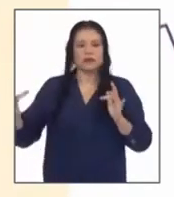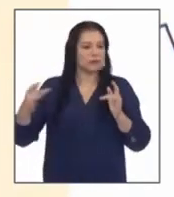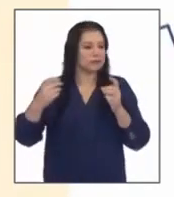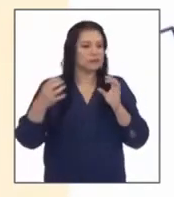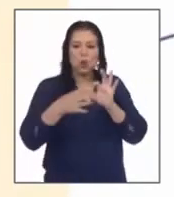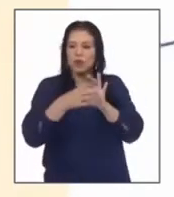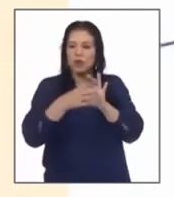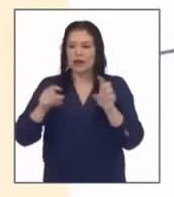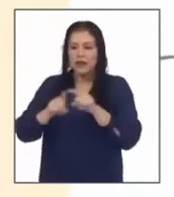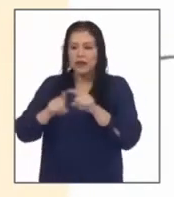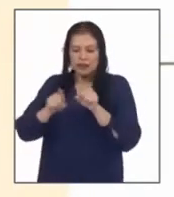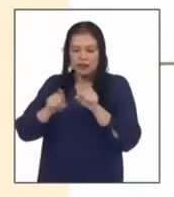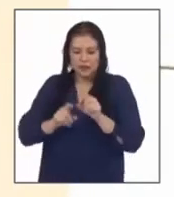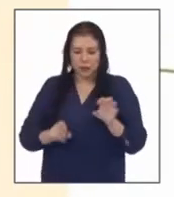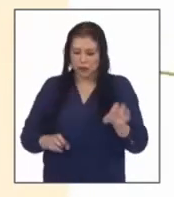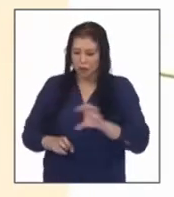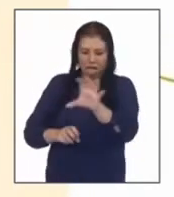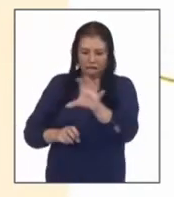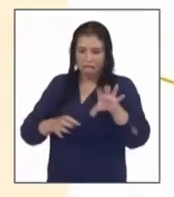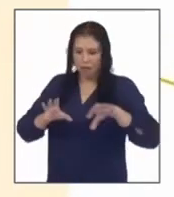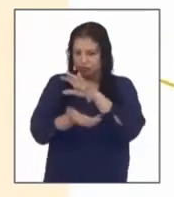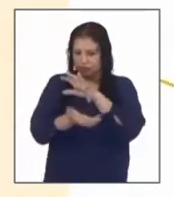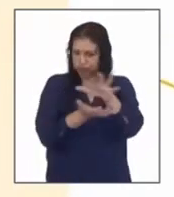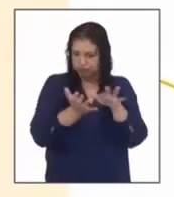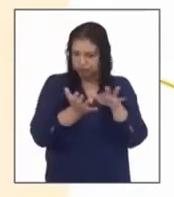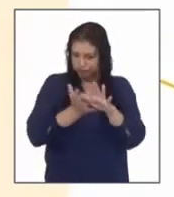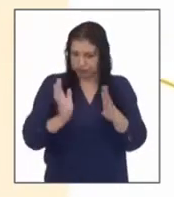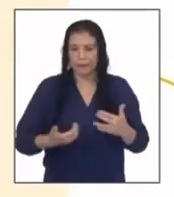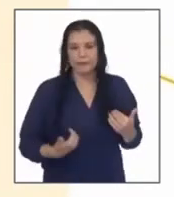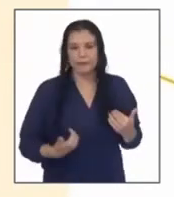es como un rompecabezas sin armar